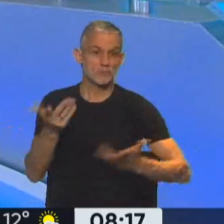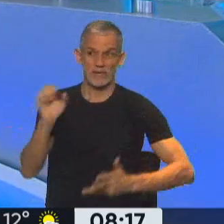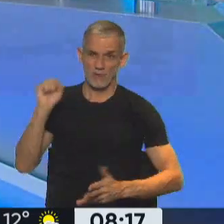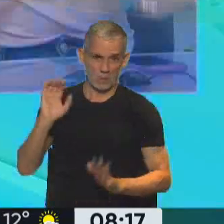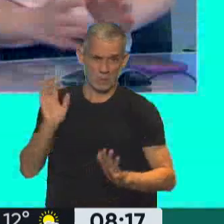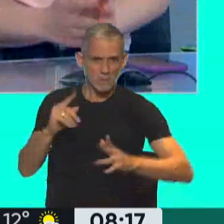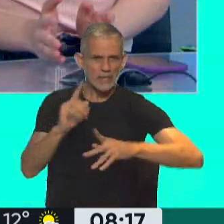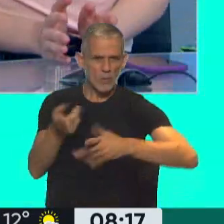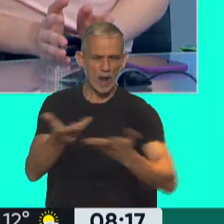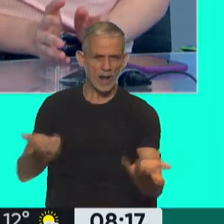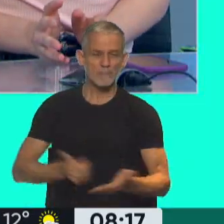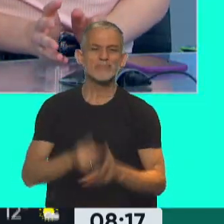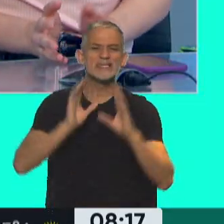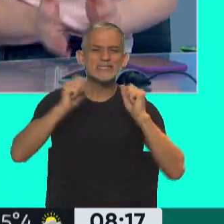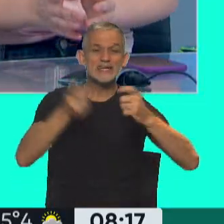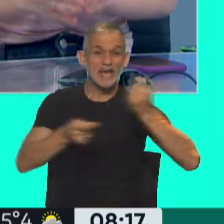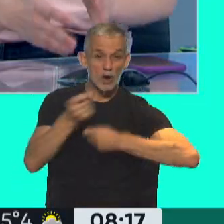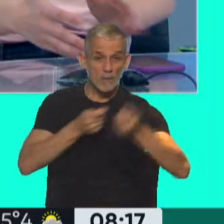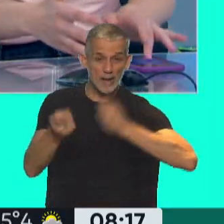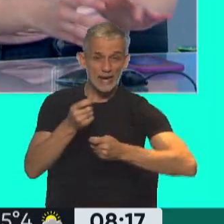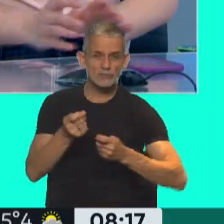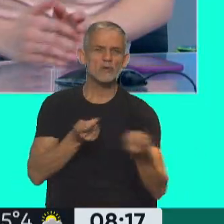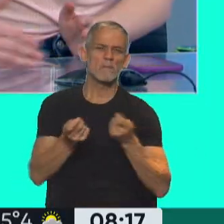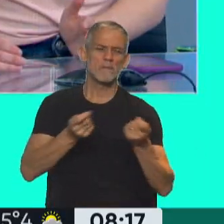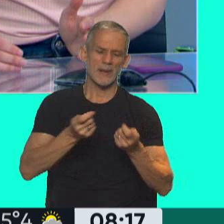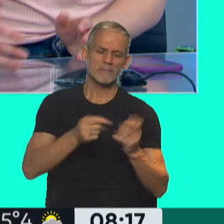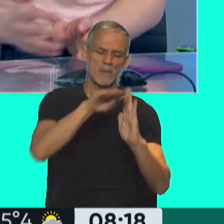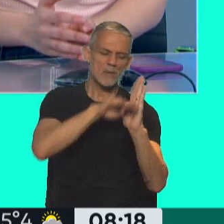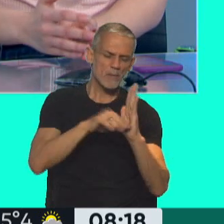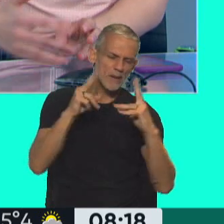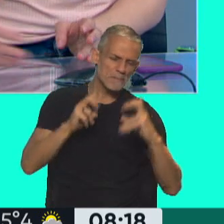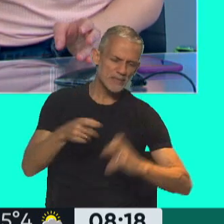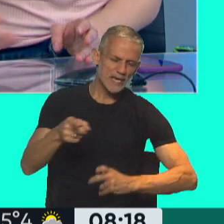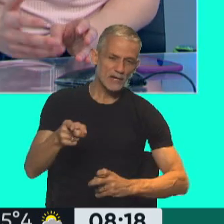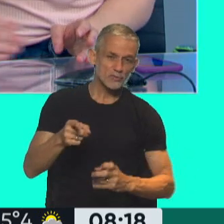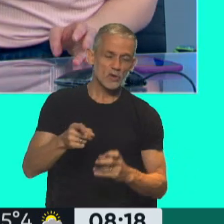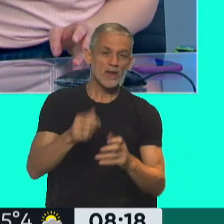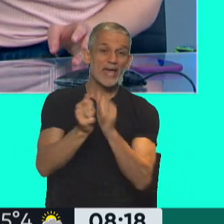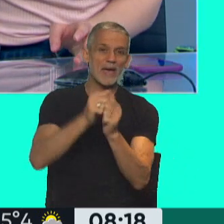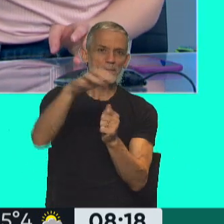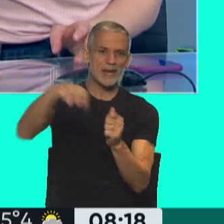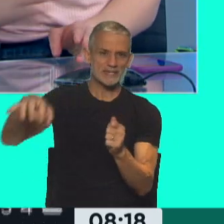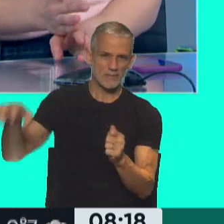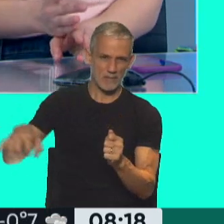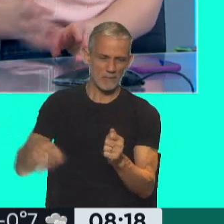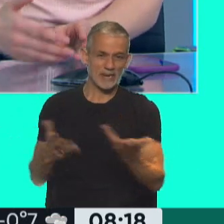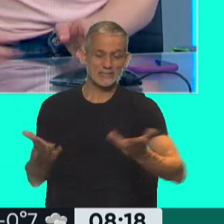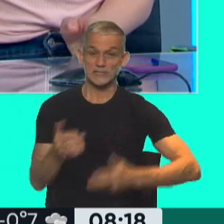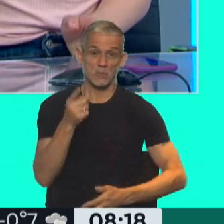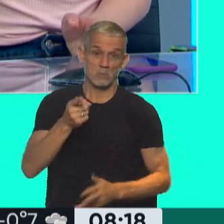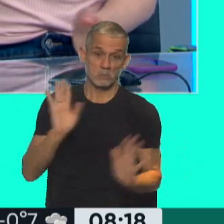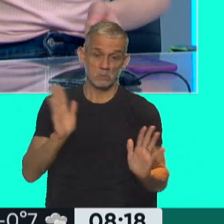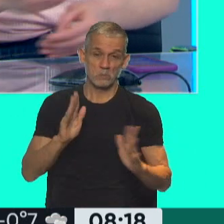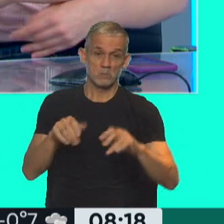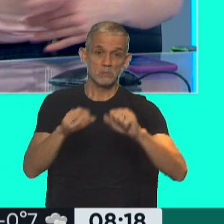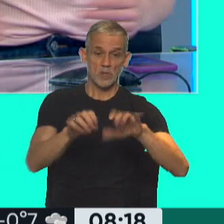y la venta de productos. La Secretaría de Comercio Interior maneja esta investigación a determinadas empresas bajo esta lógica. Vos, en